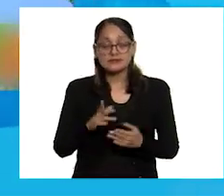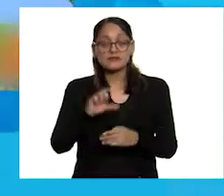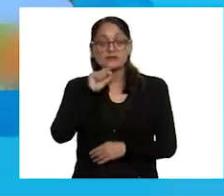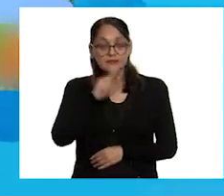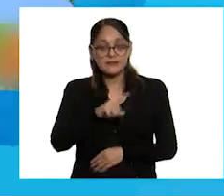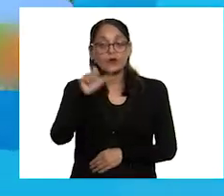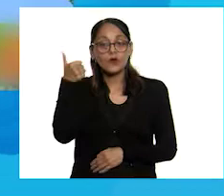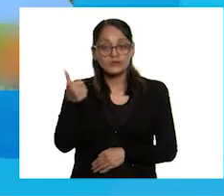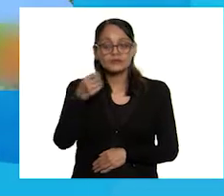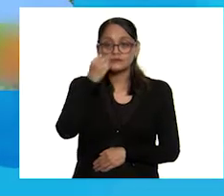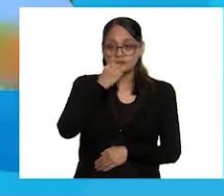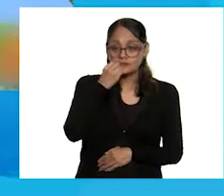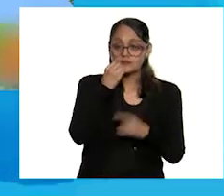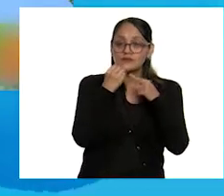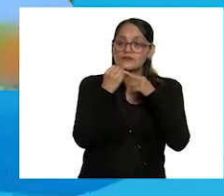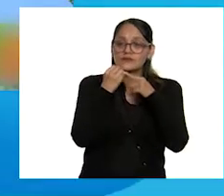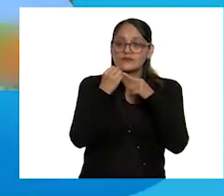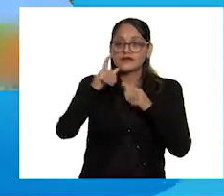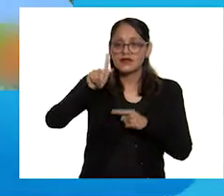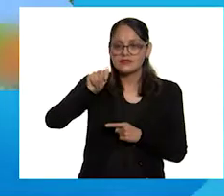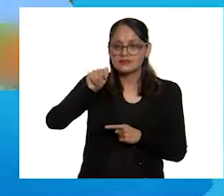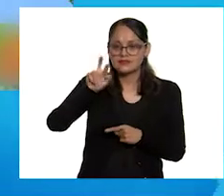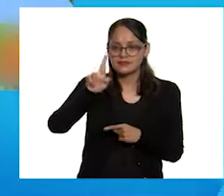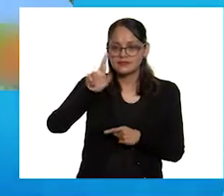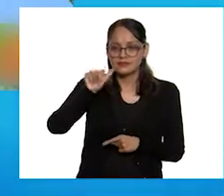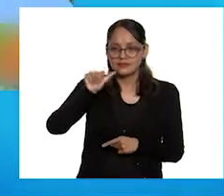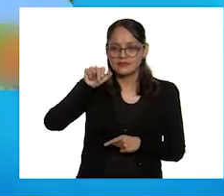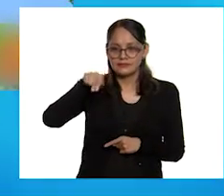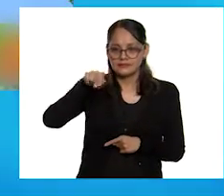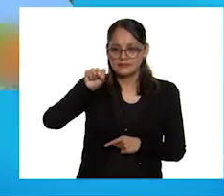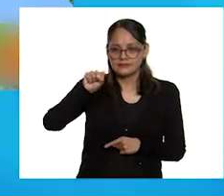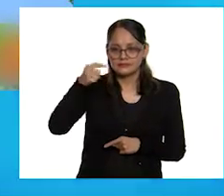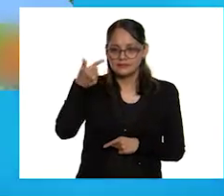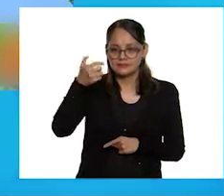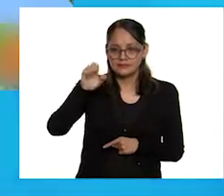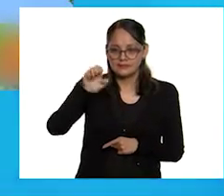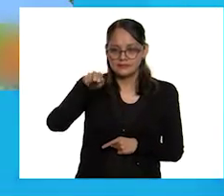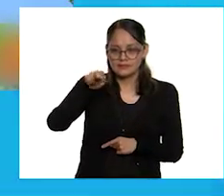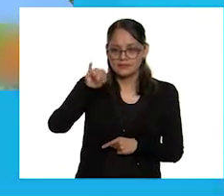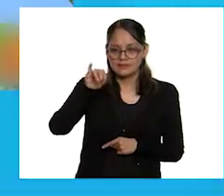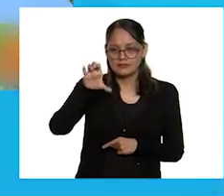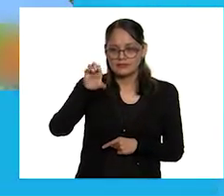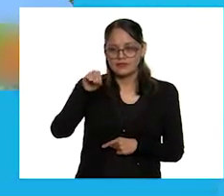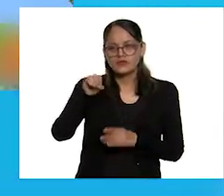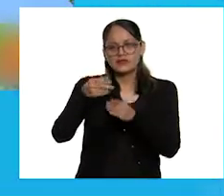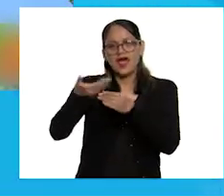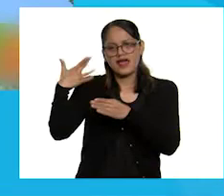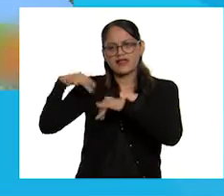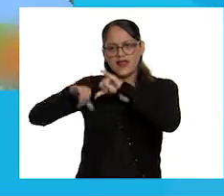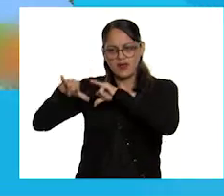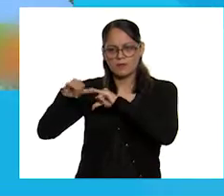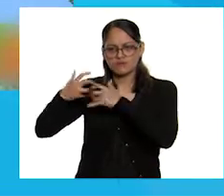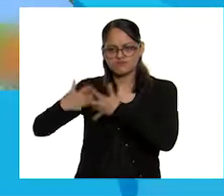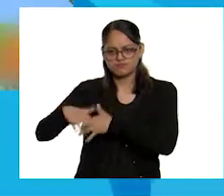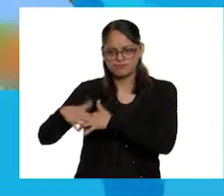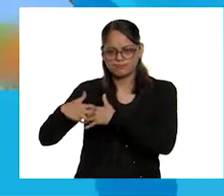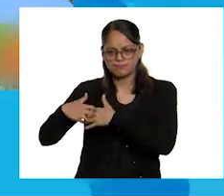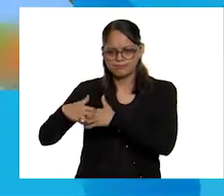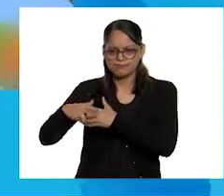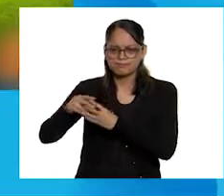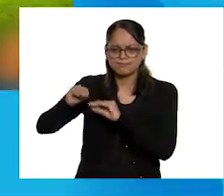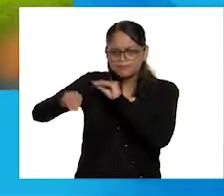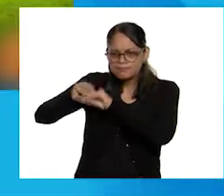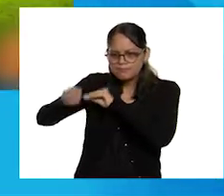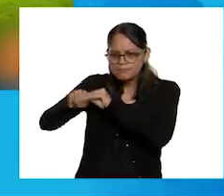existen los llamados alimentos transgénicos. Estos han sido modificados por humanos en laboratorios para darles cualidades